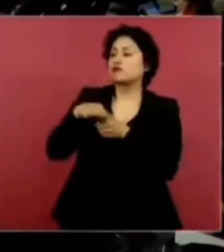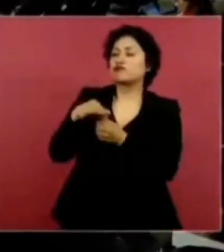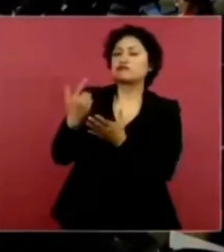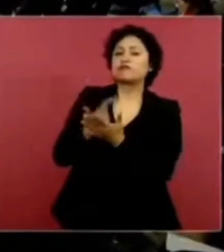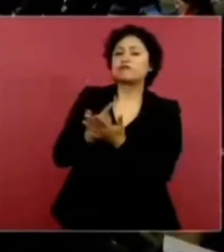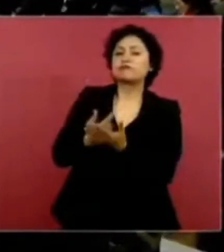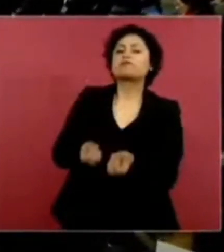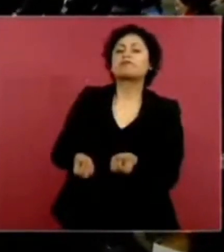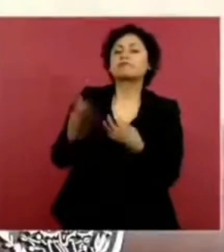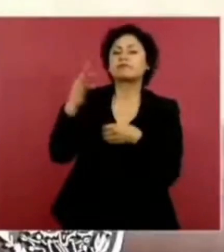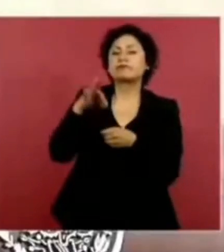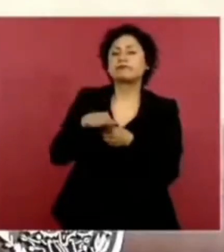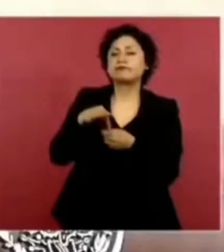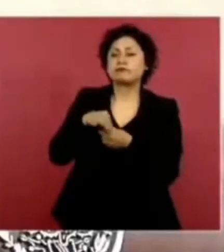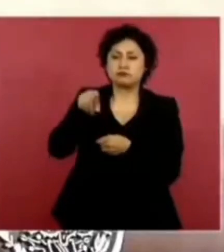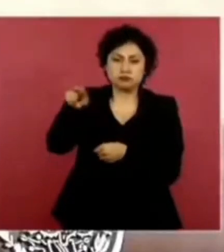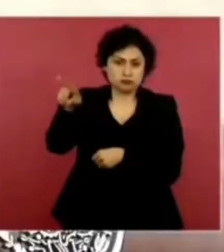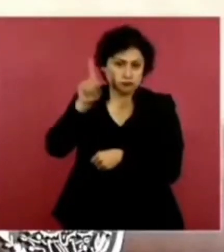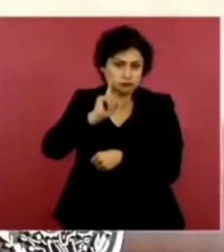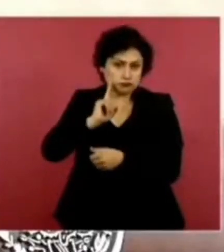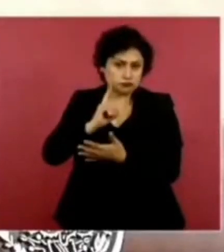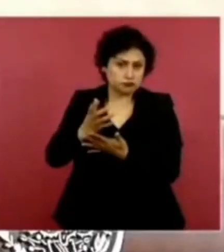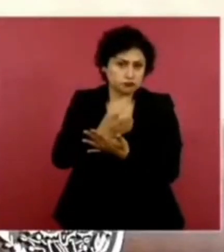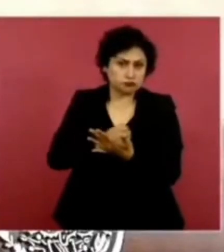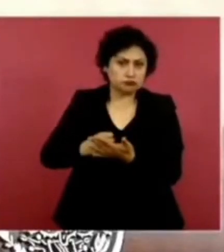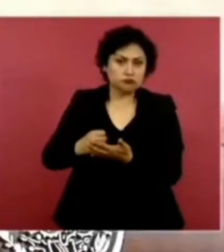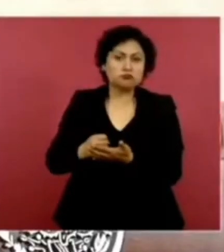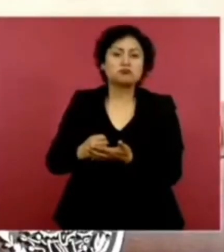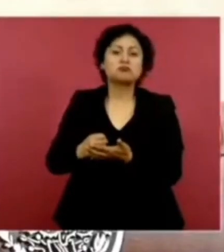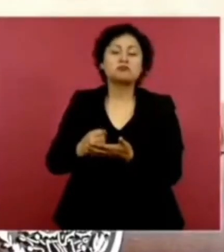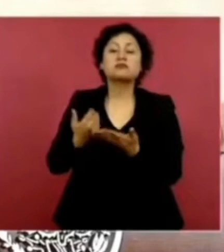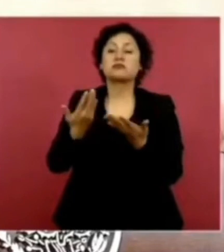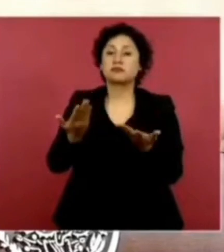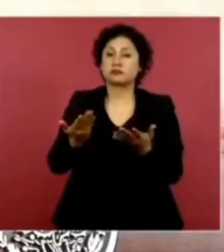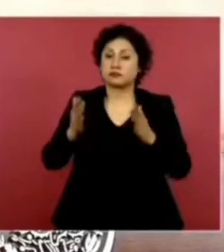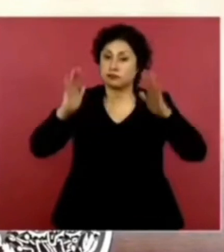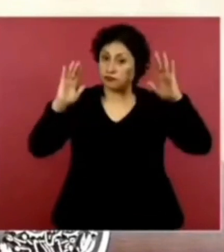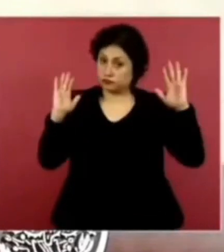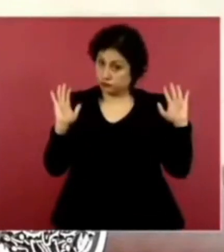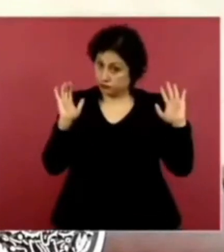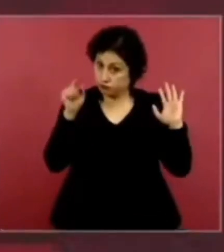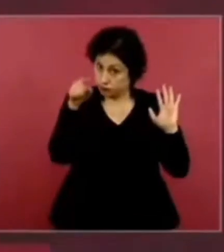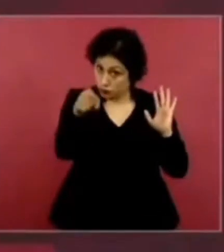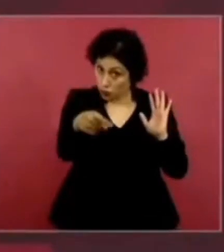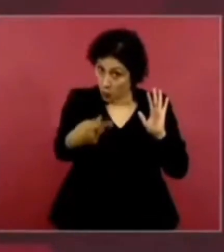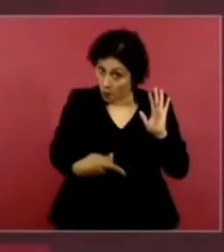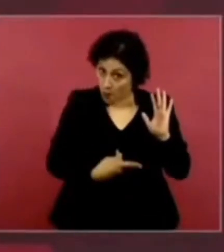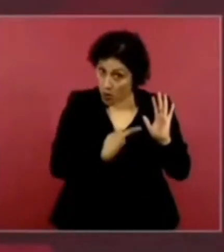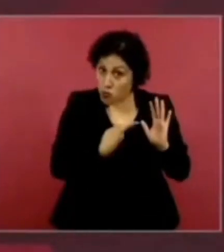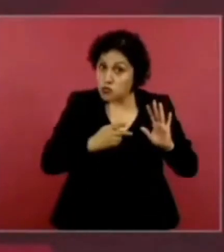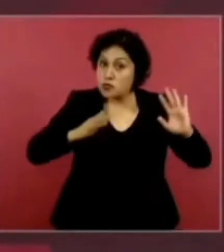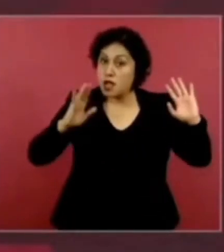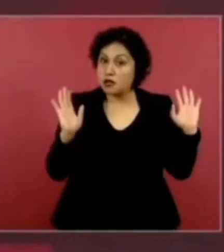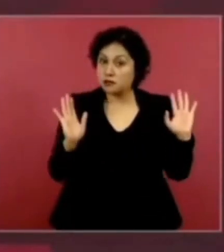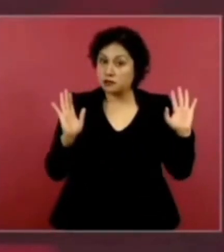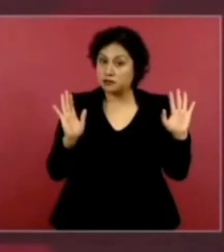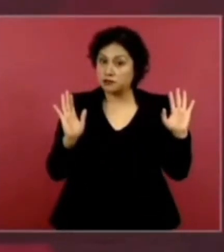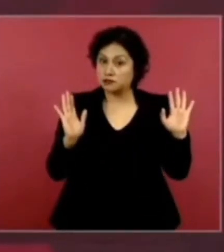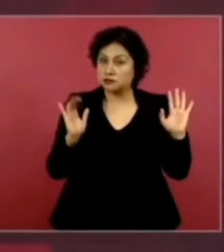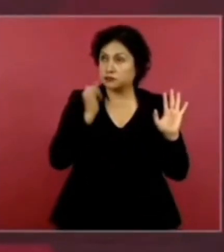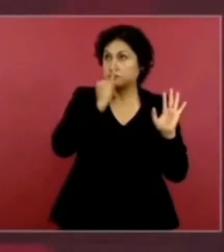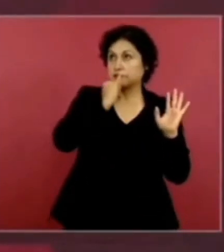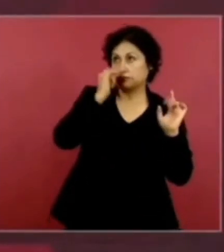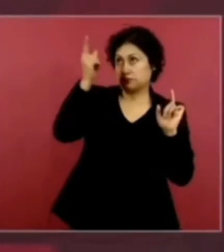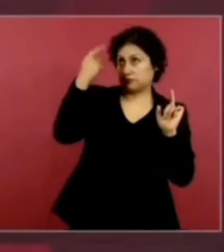Rocío Nález? Que conste que tú preguntaste, para que no me vayan a mí a cepillar en